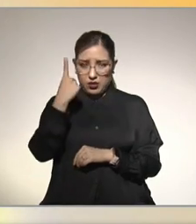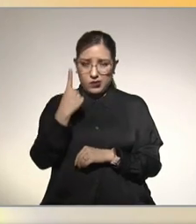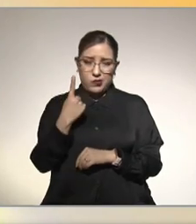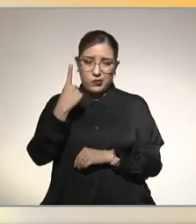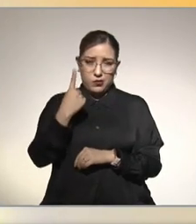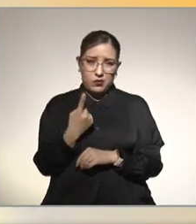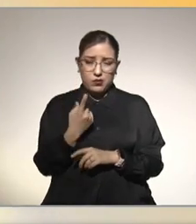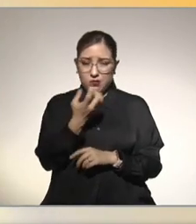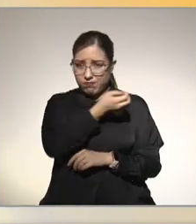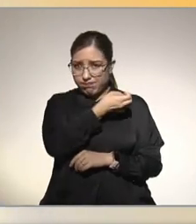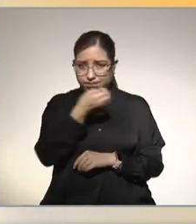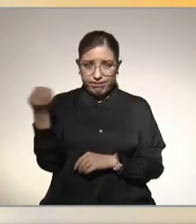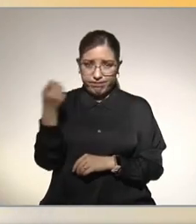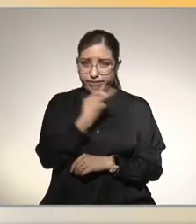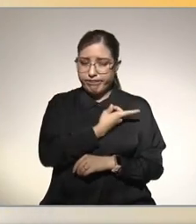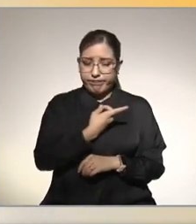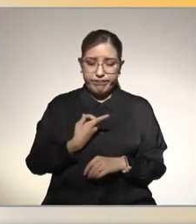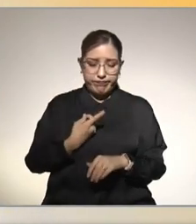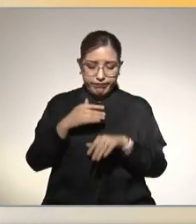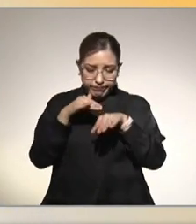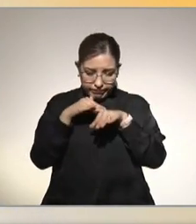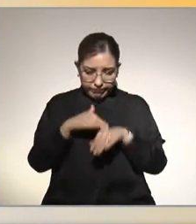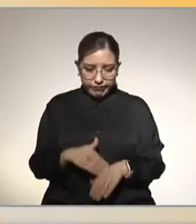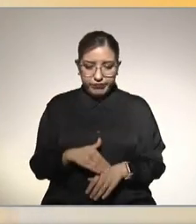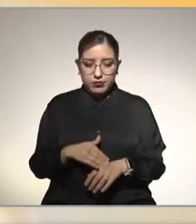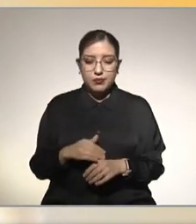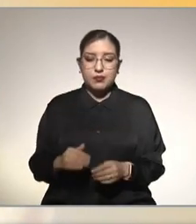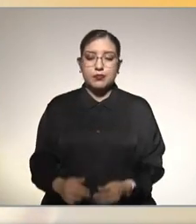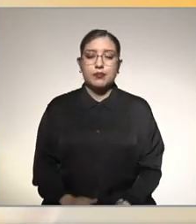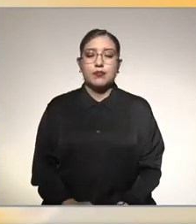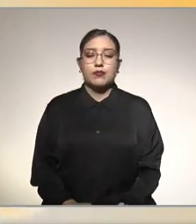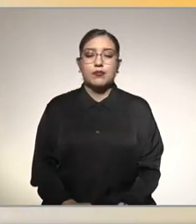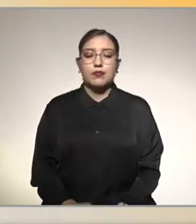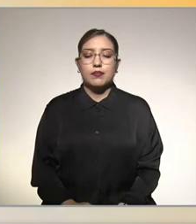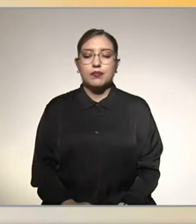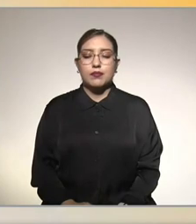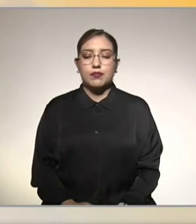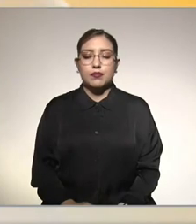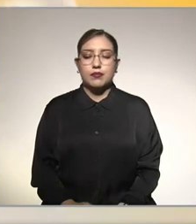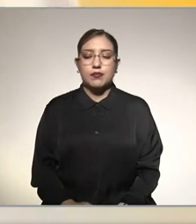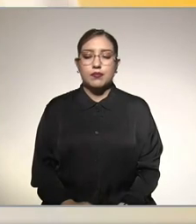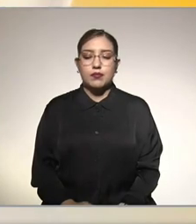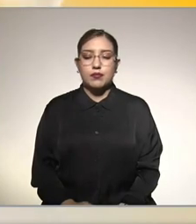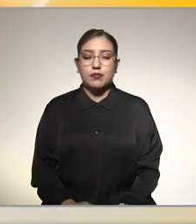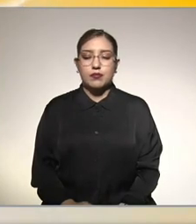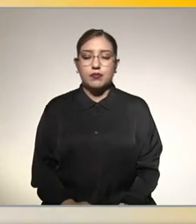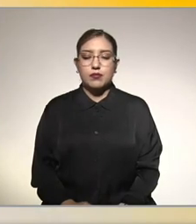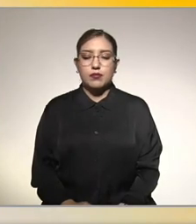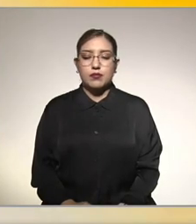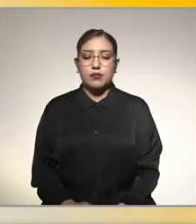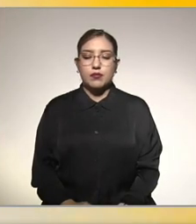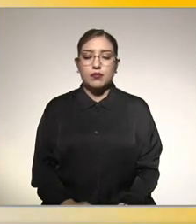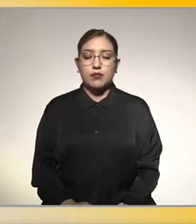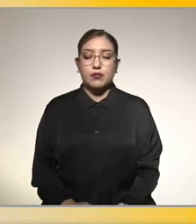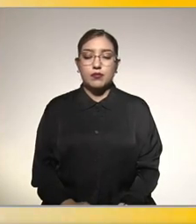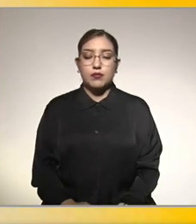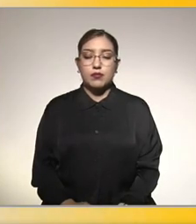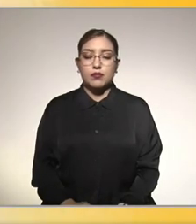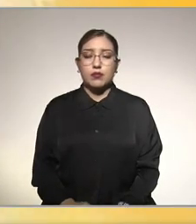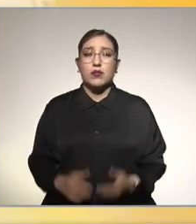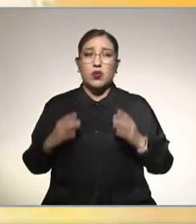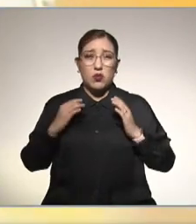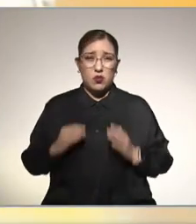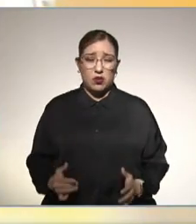o sí en el que hay que eliminar del cuerpo todos los que son bichos virus